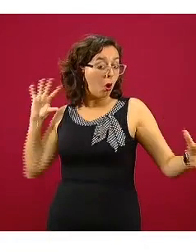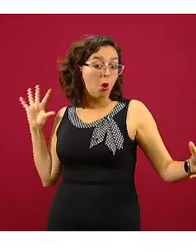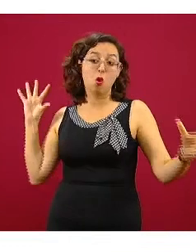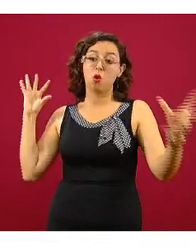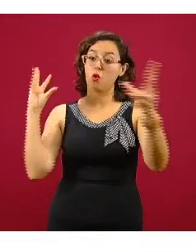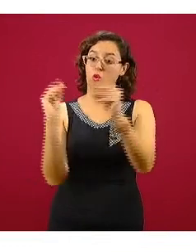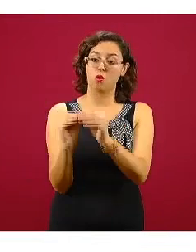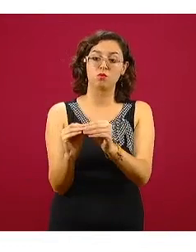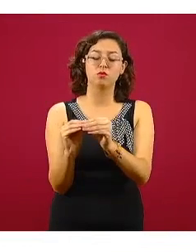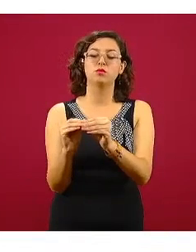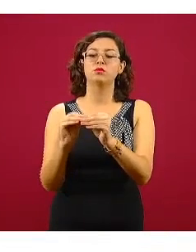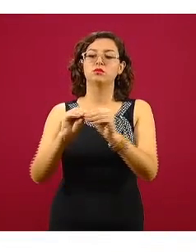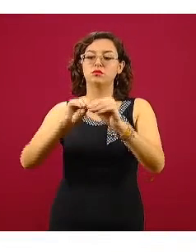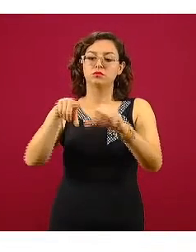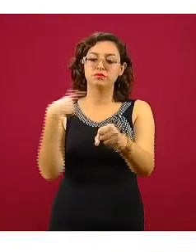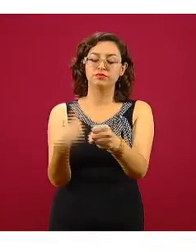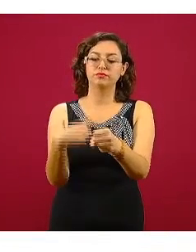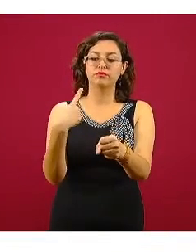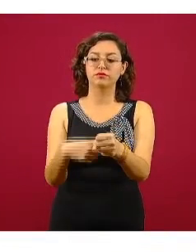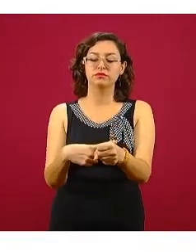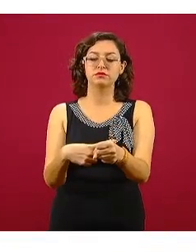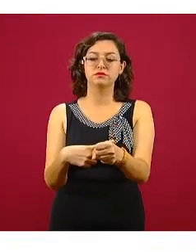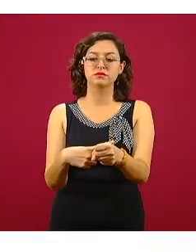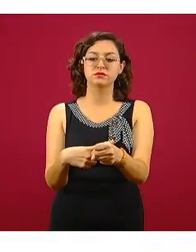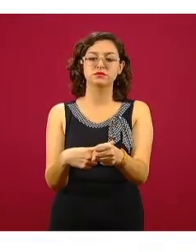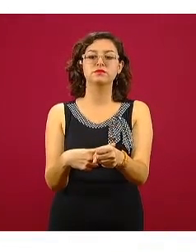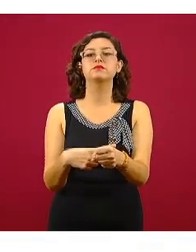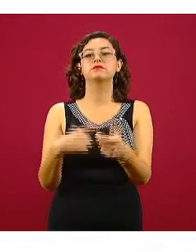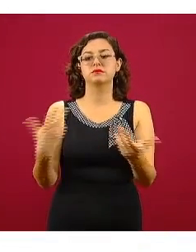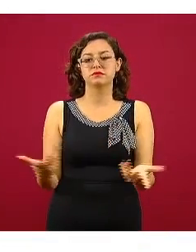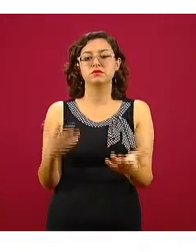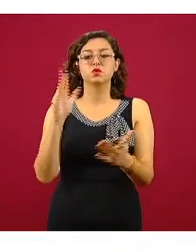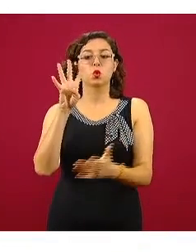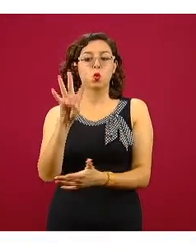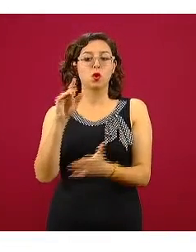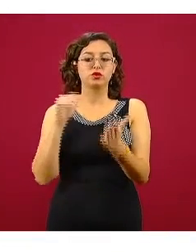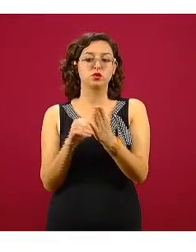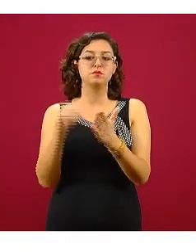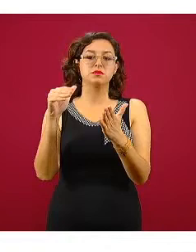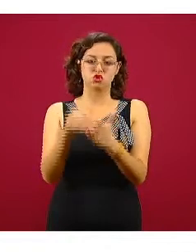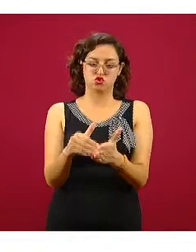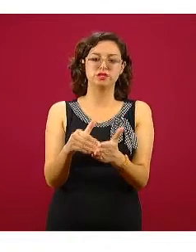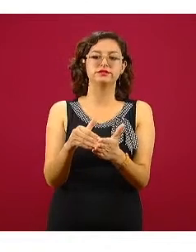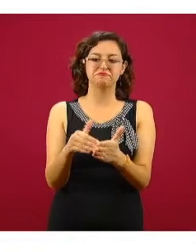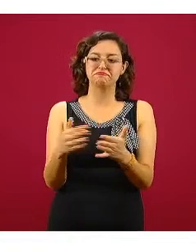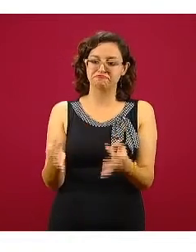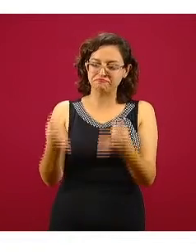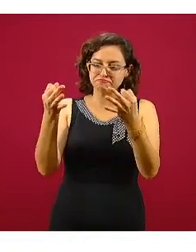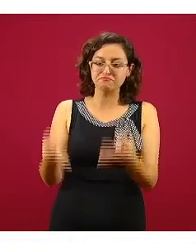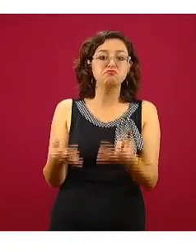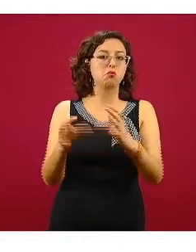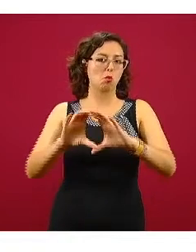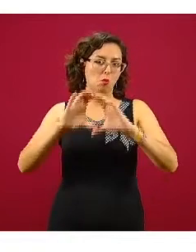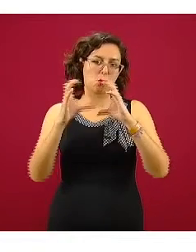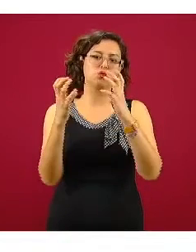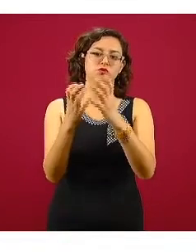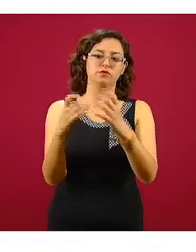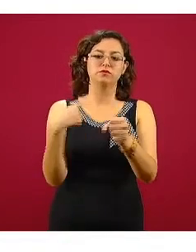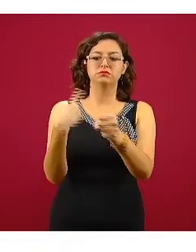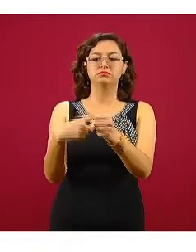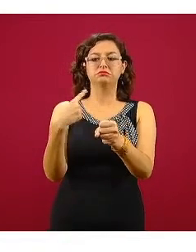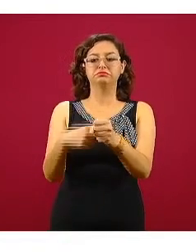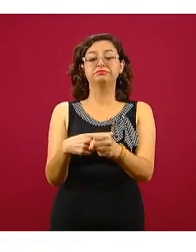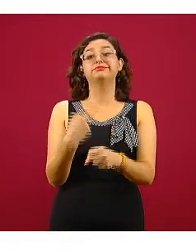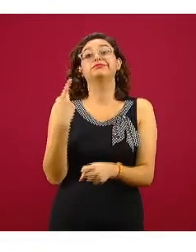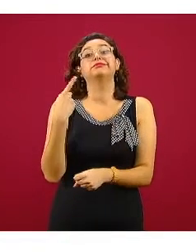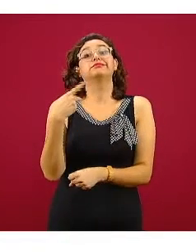casos acumulados, pues bueno, estos acaban de exceder los cuatro millones de casos confirmados en todo el mundo. Sin embargo, siempre